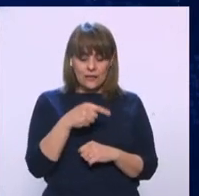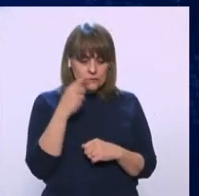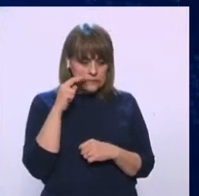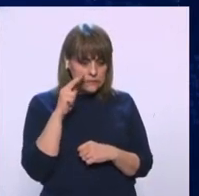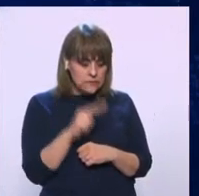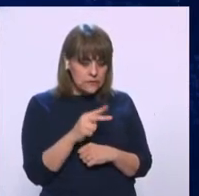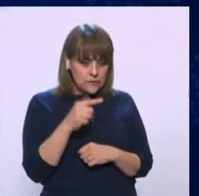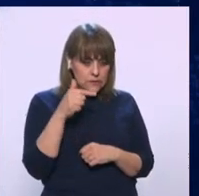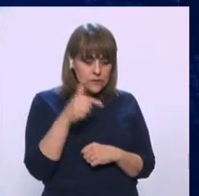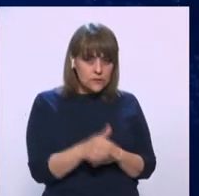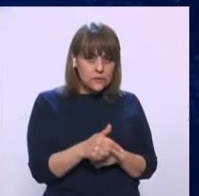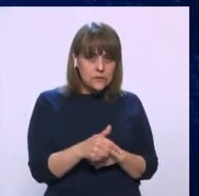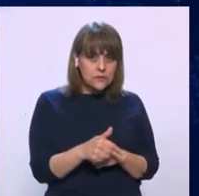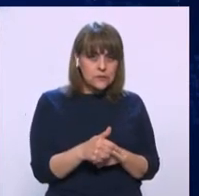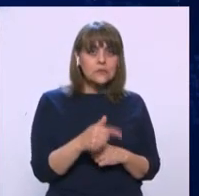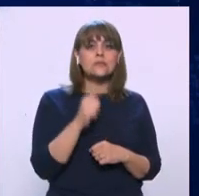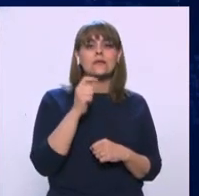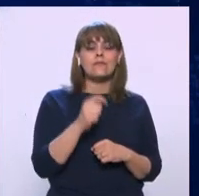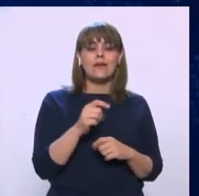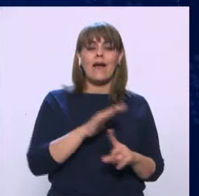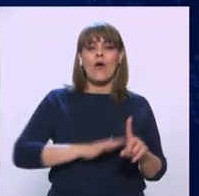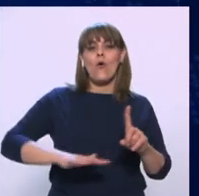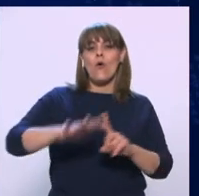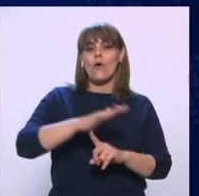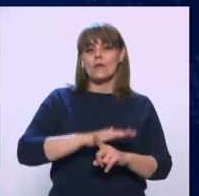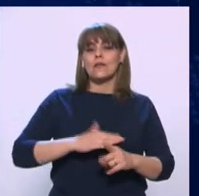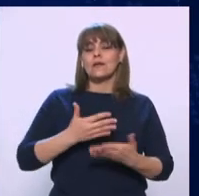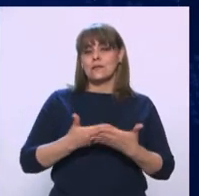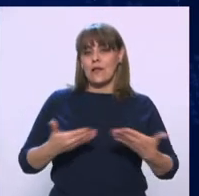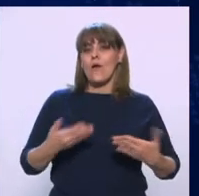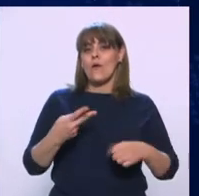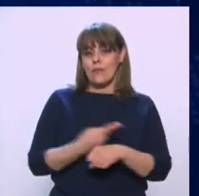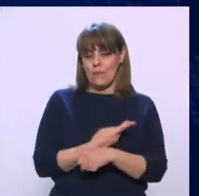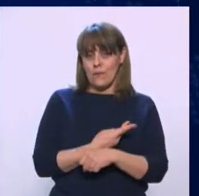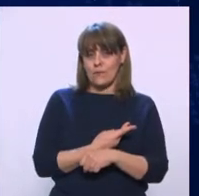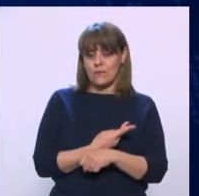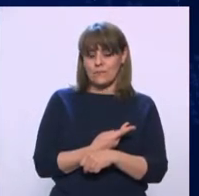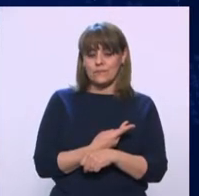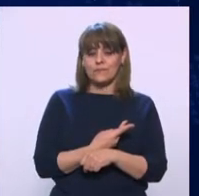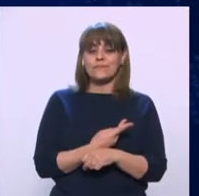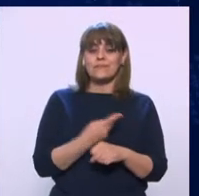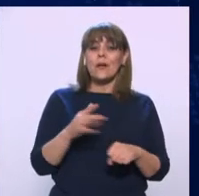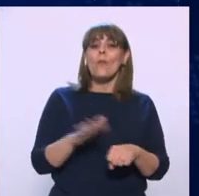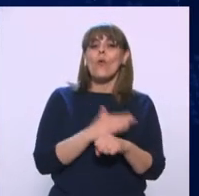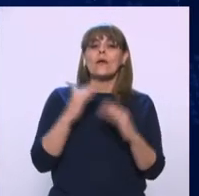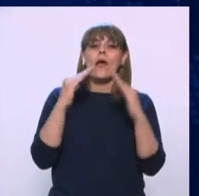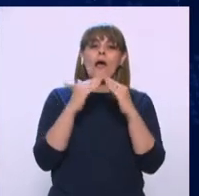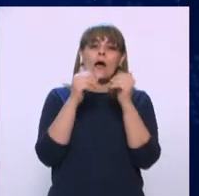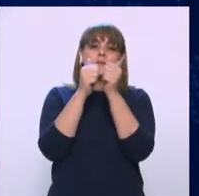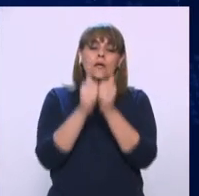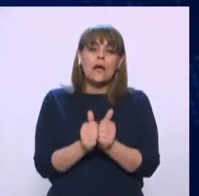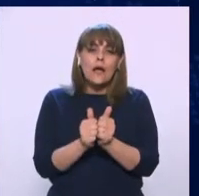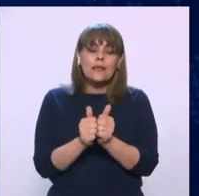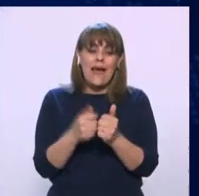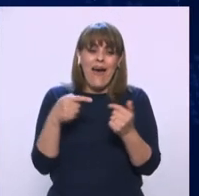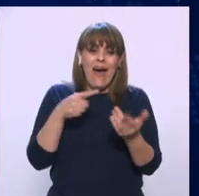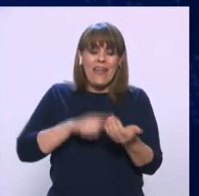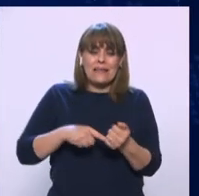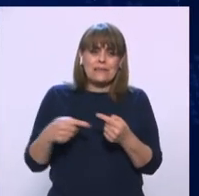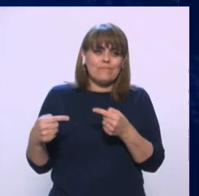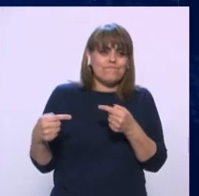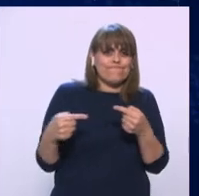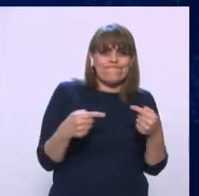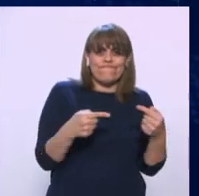elementos que tienen que ver con la realidad que estamos atravesando, con esta realidad del confinamiento, con la tensión, pero